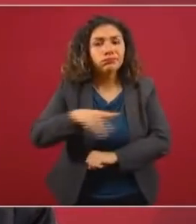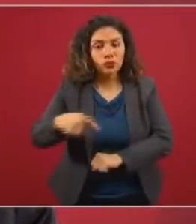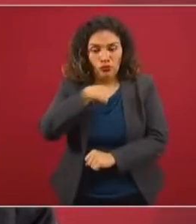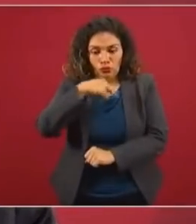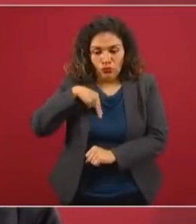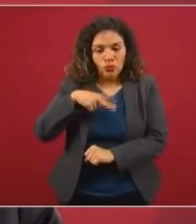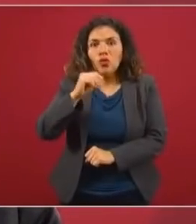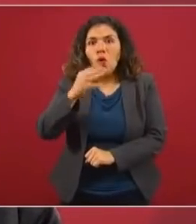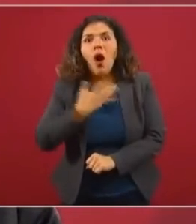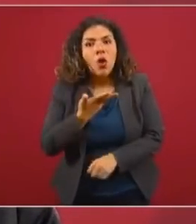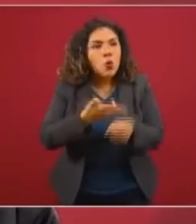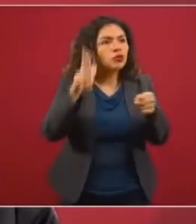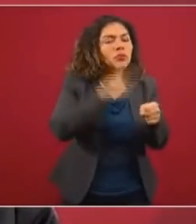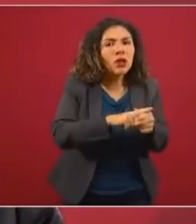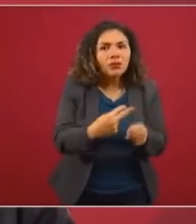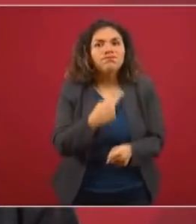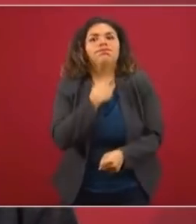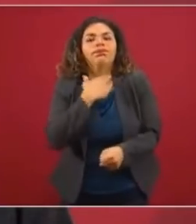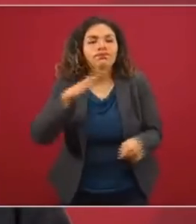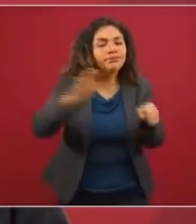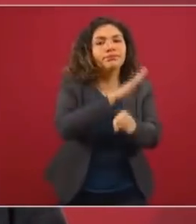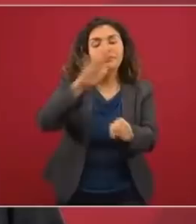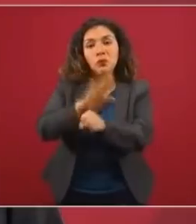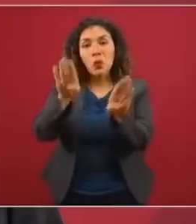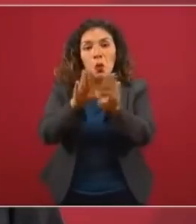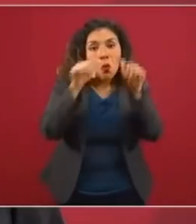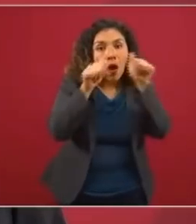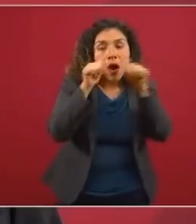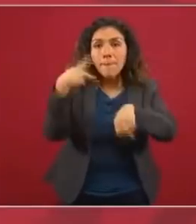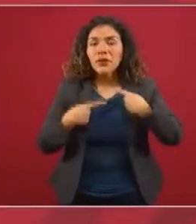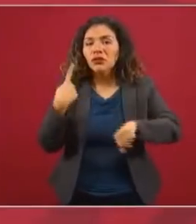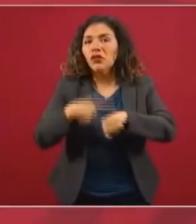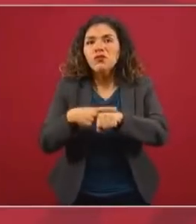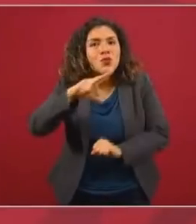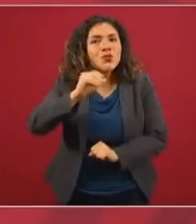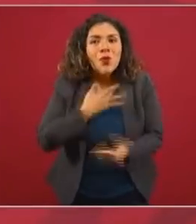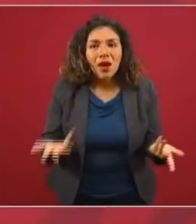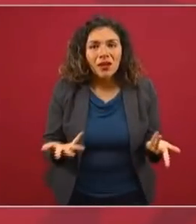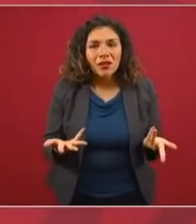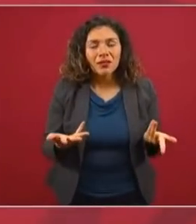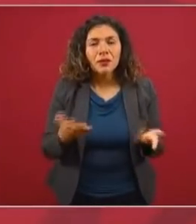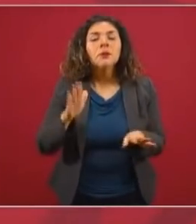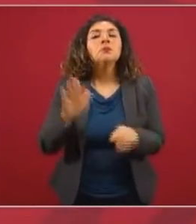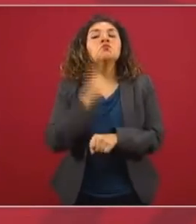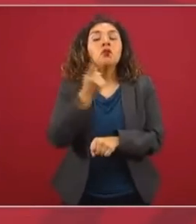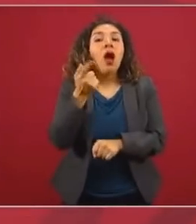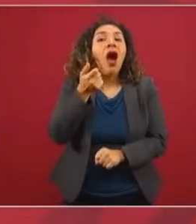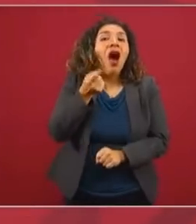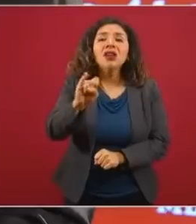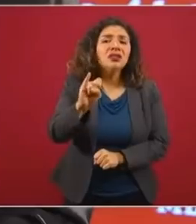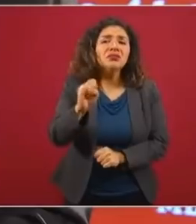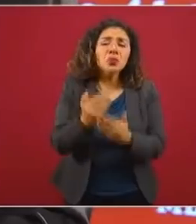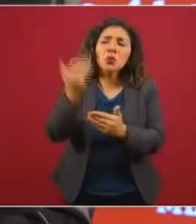hospitales para atender enfermos, porque el régimen